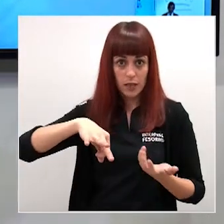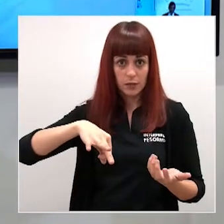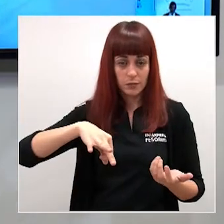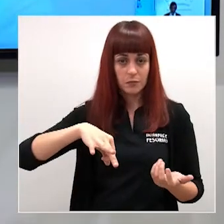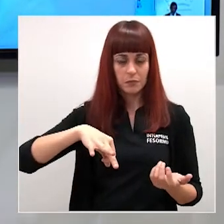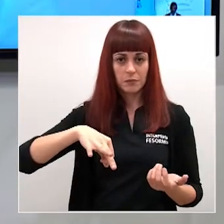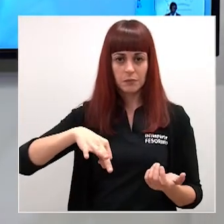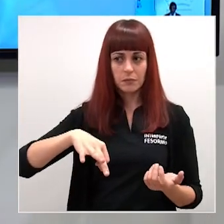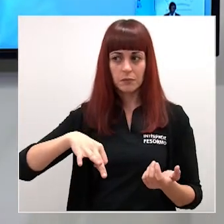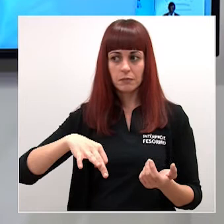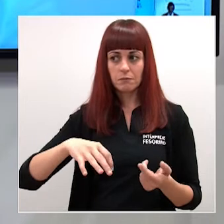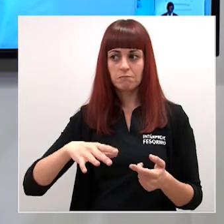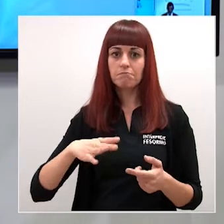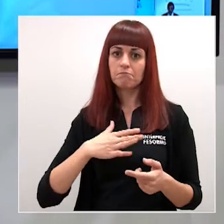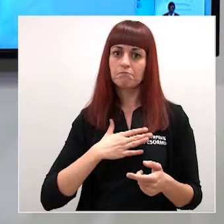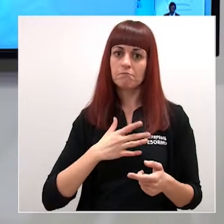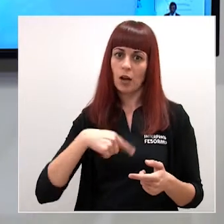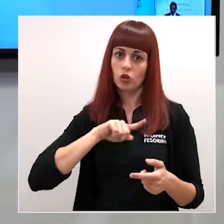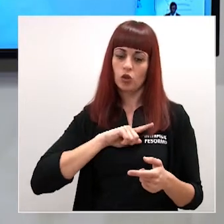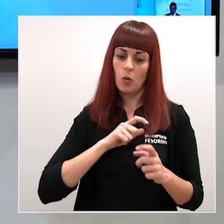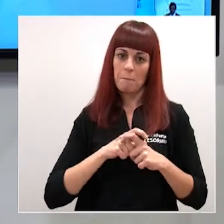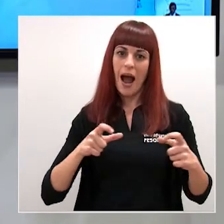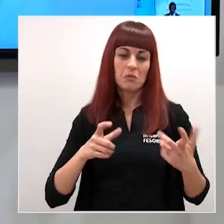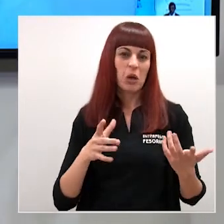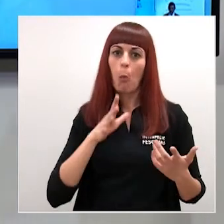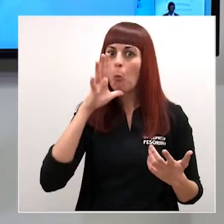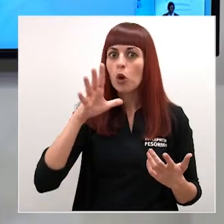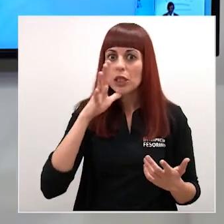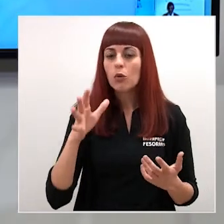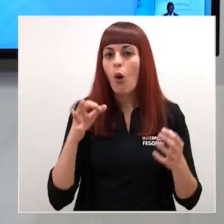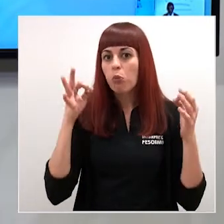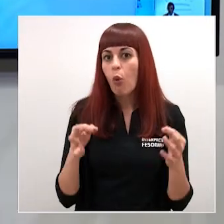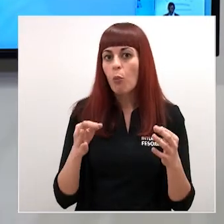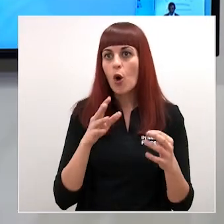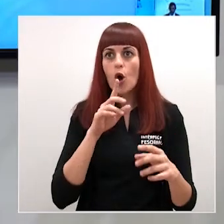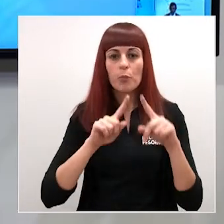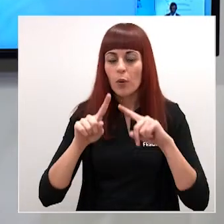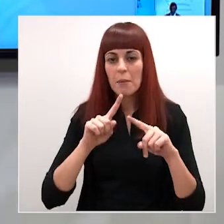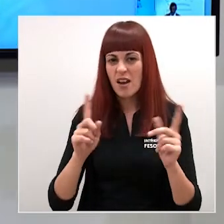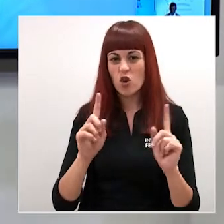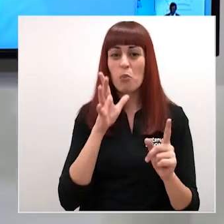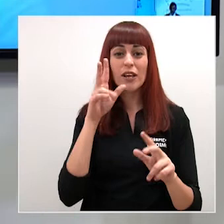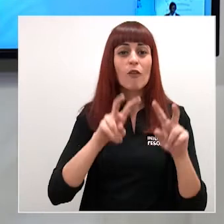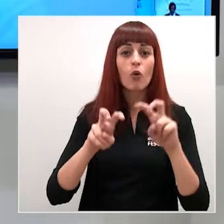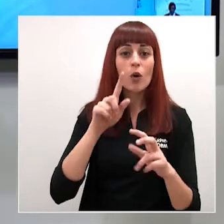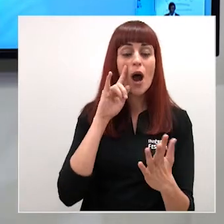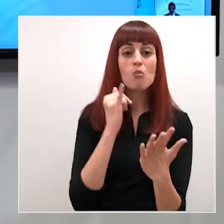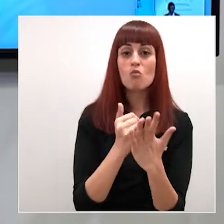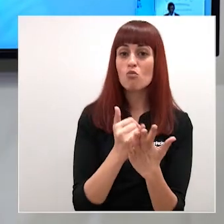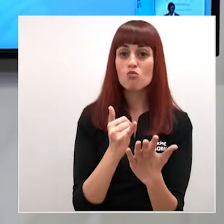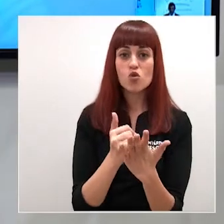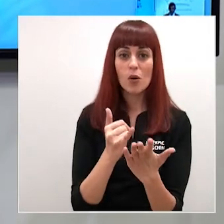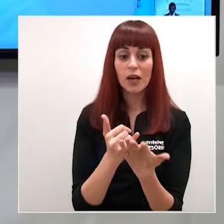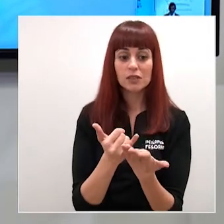pues a lo mejor proporcionalmente seguro que nos toca más pero no hay otro motivo no hay un motivo en definitiva de incidencia y tal porque lo que buscan precisamente es una muestra representativa